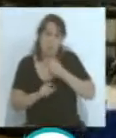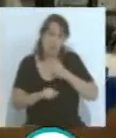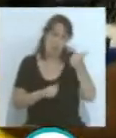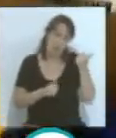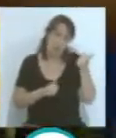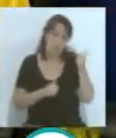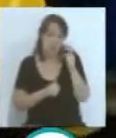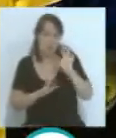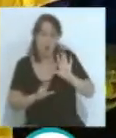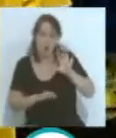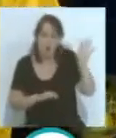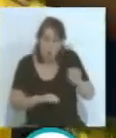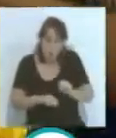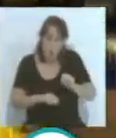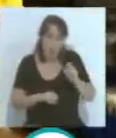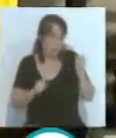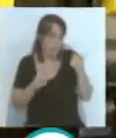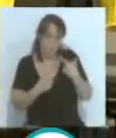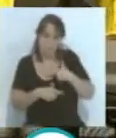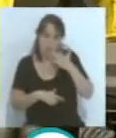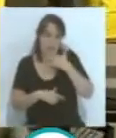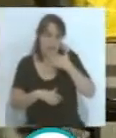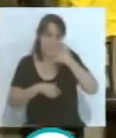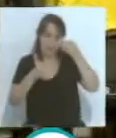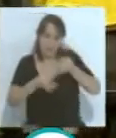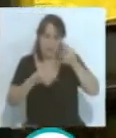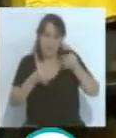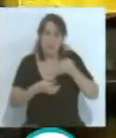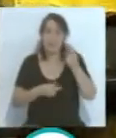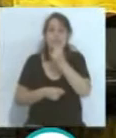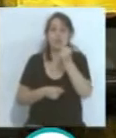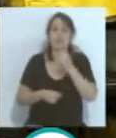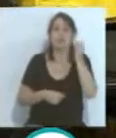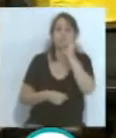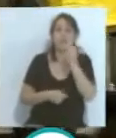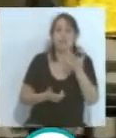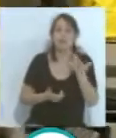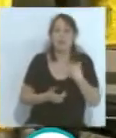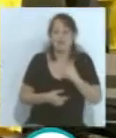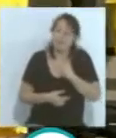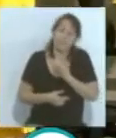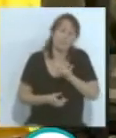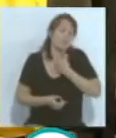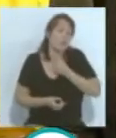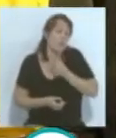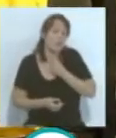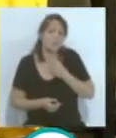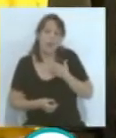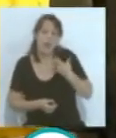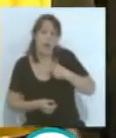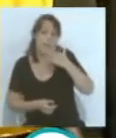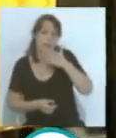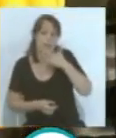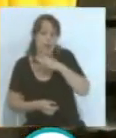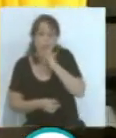compro una va a ser la amarilla. ¿Te ha parecido el diseño? Parece un diseño clásico para este regreso tan esperado, ¿no? Es que es lo que a me gusta, que sea amarilla y azul y con los